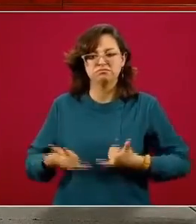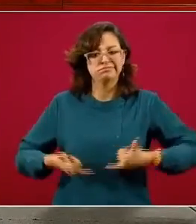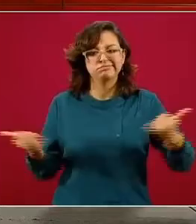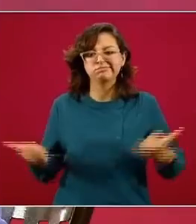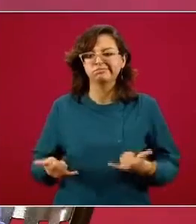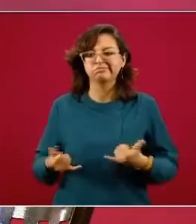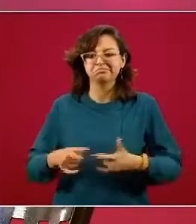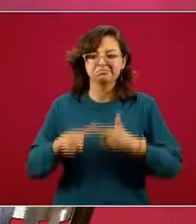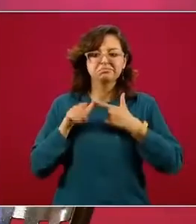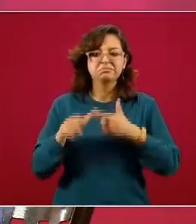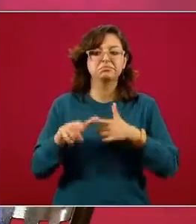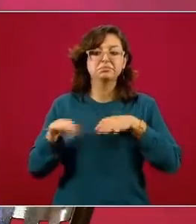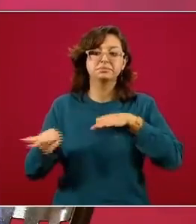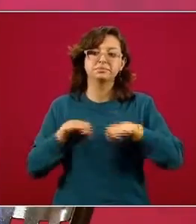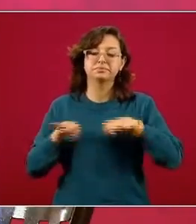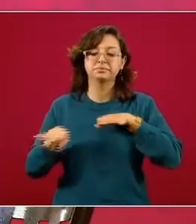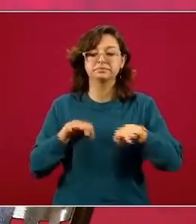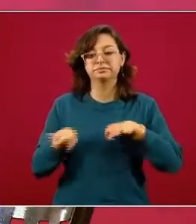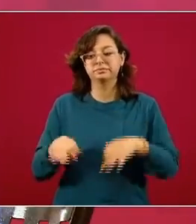laborando.